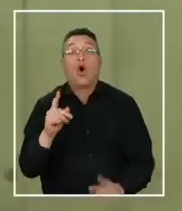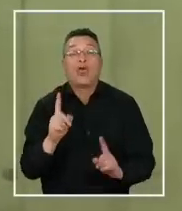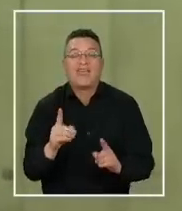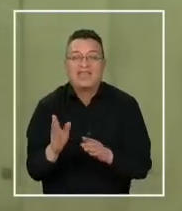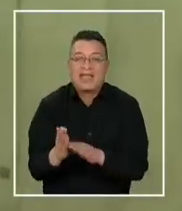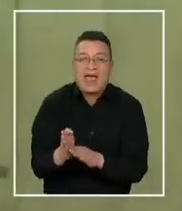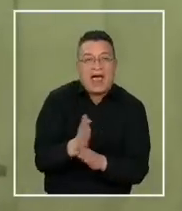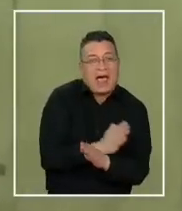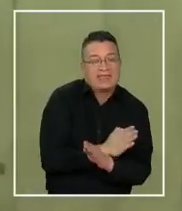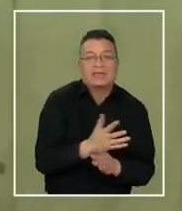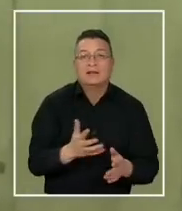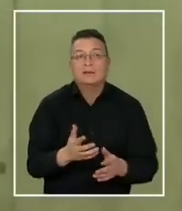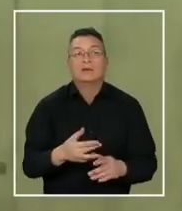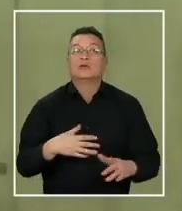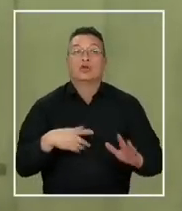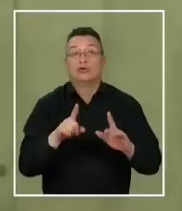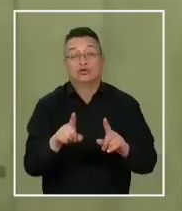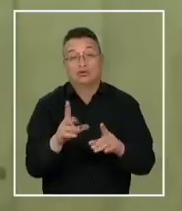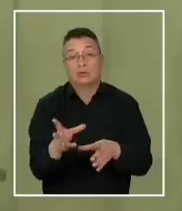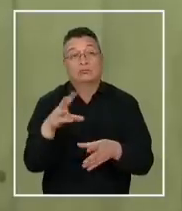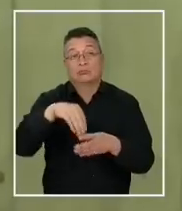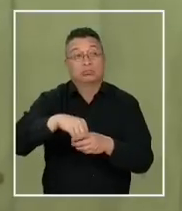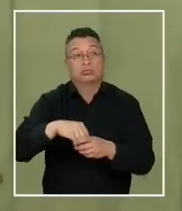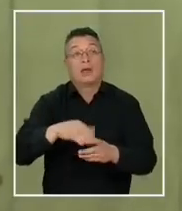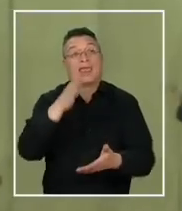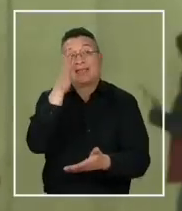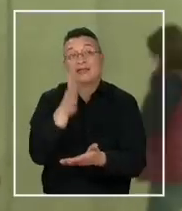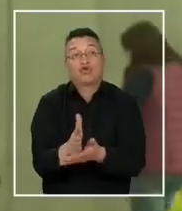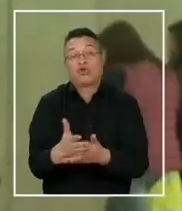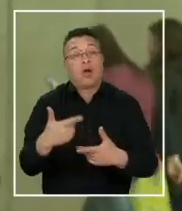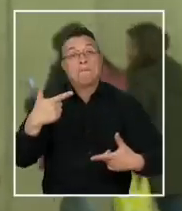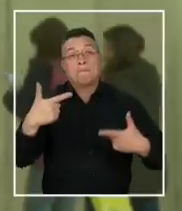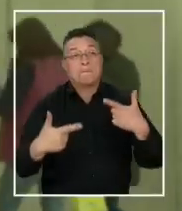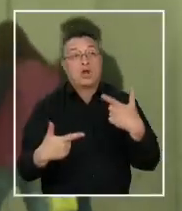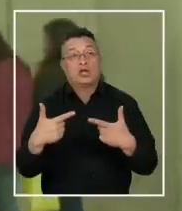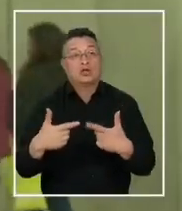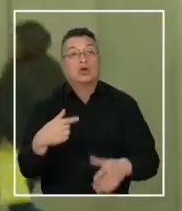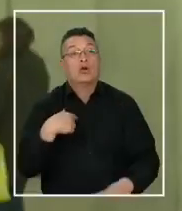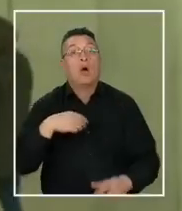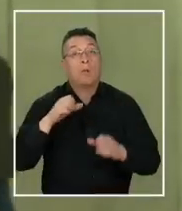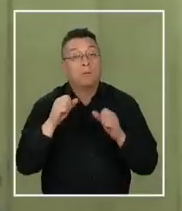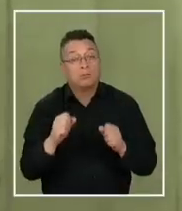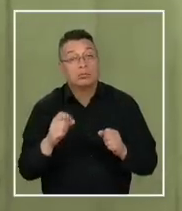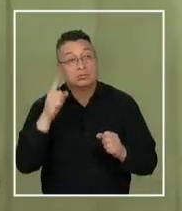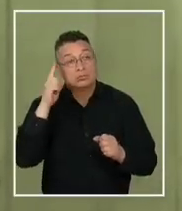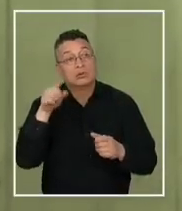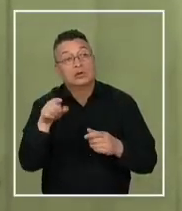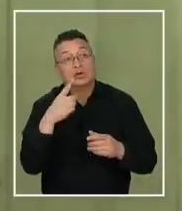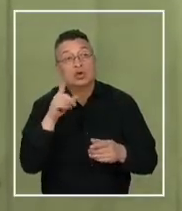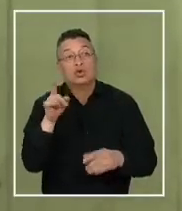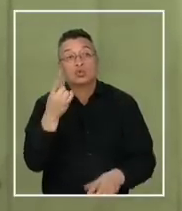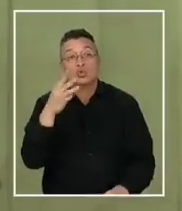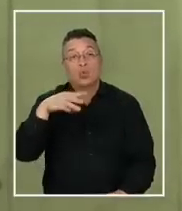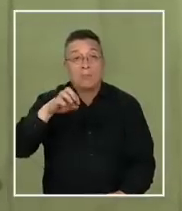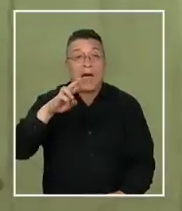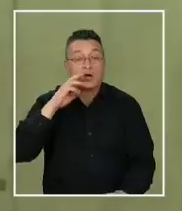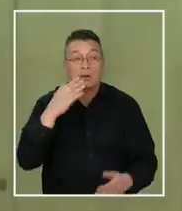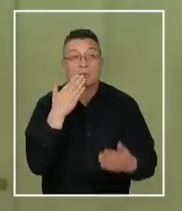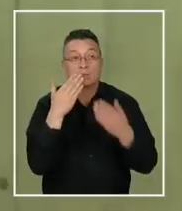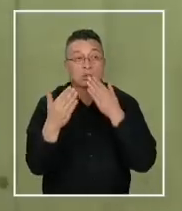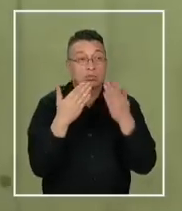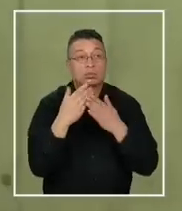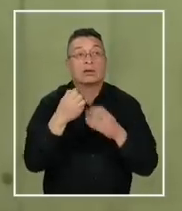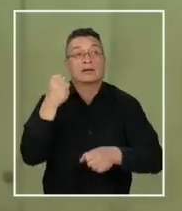No, es que a ver, eso es parte de las decisiones políticas, ¿no? Si es que tiene una autoridad en medio de un procedimiento sumario, dialogando,